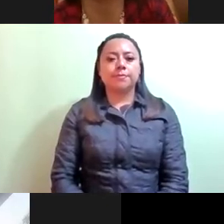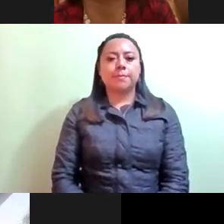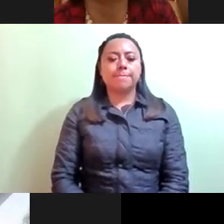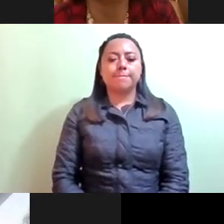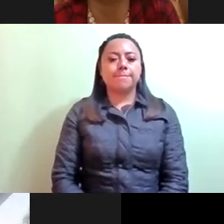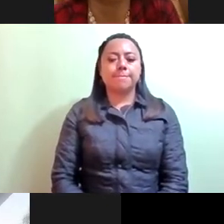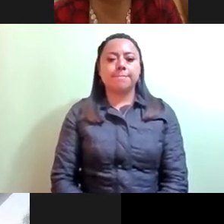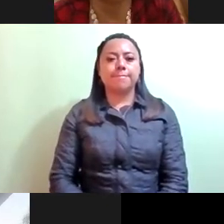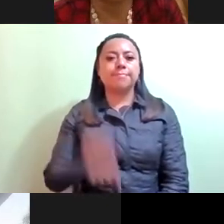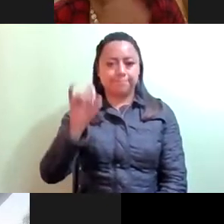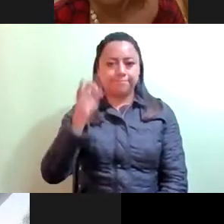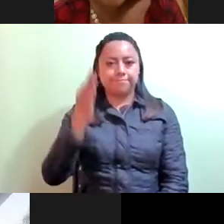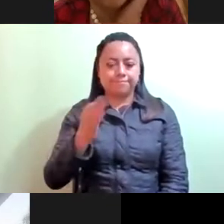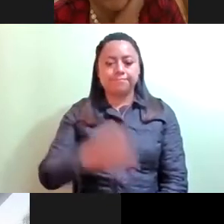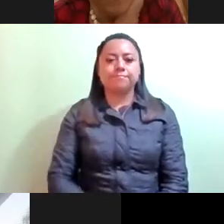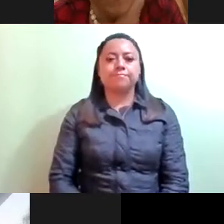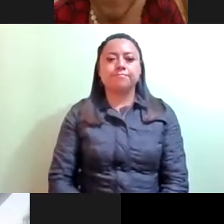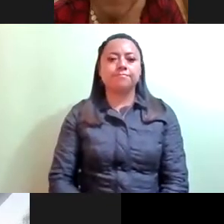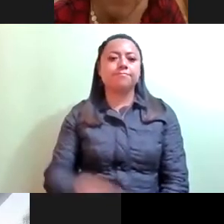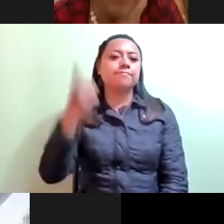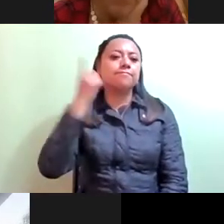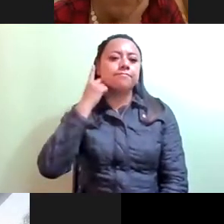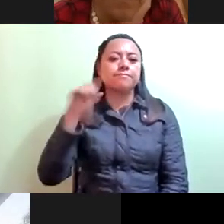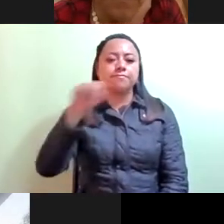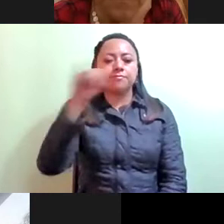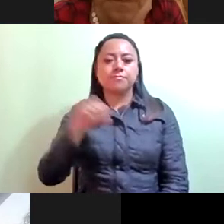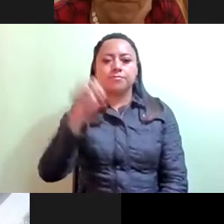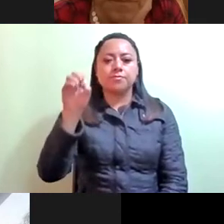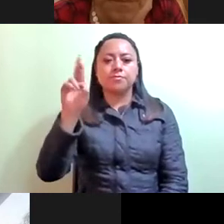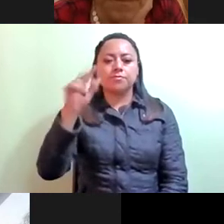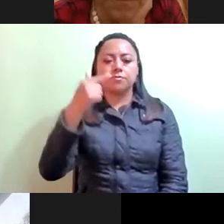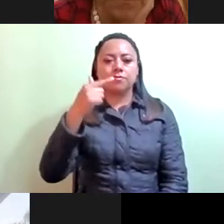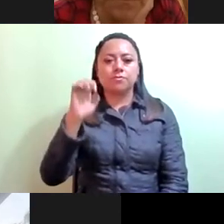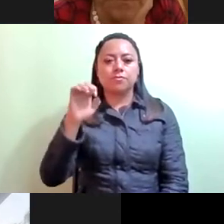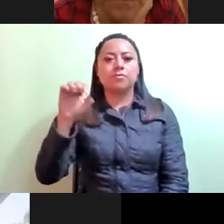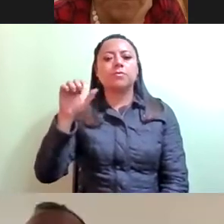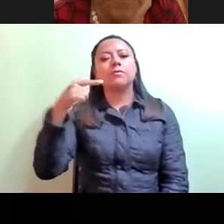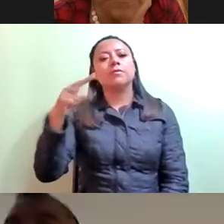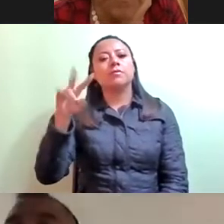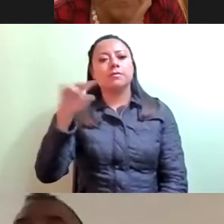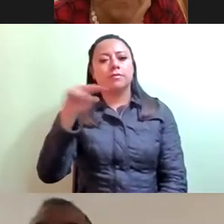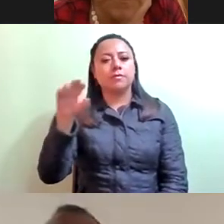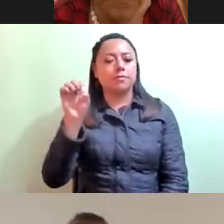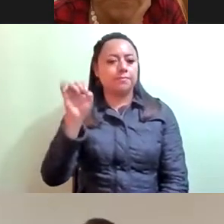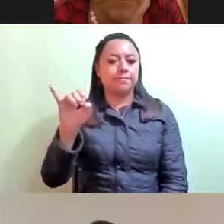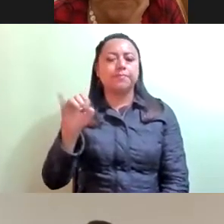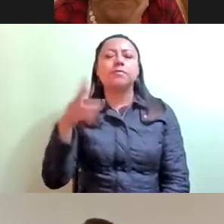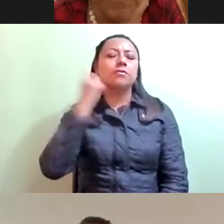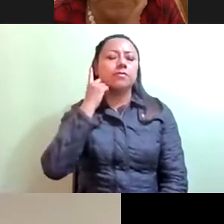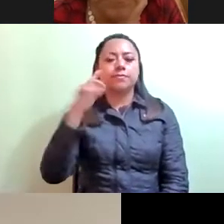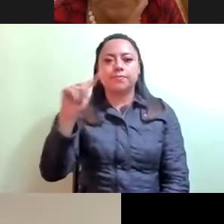Víctor Hugo Lobo, a favor. Diputado Jorge Gaviño Ambriz. Gaviño, sí. Diputado Armando Donatío González